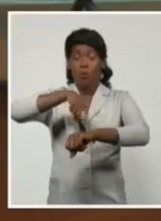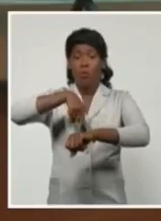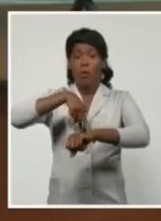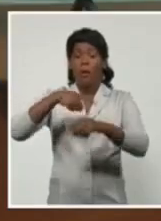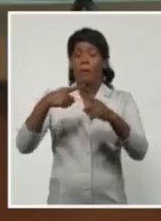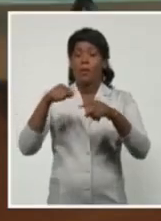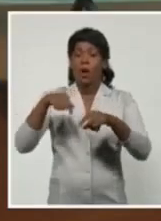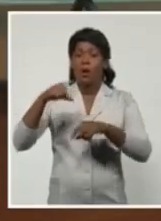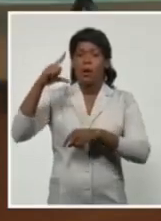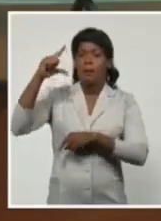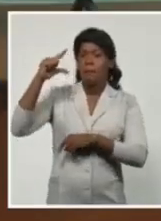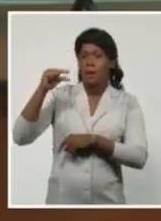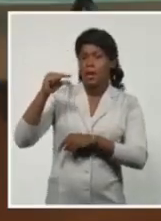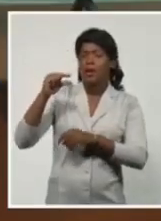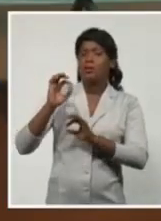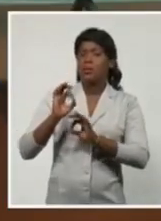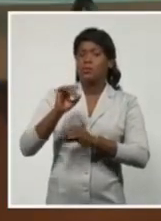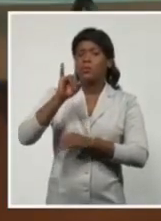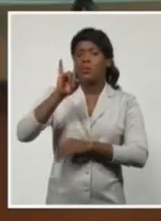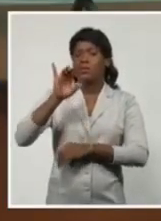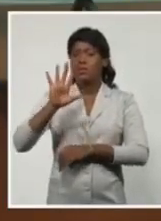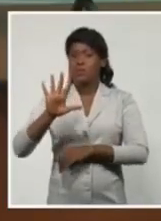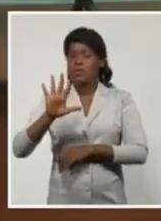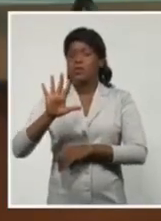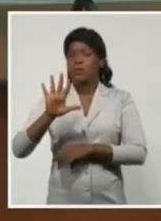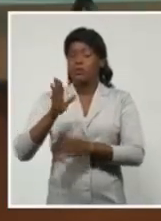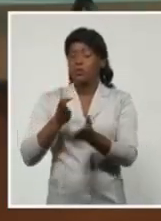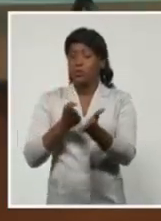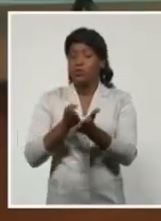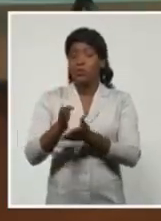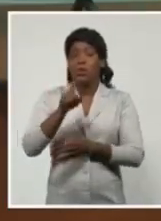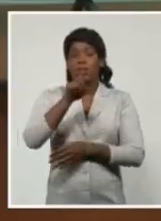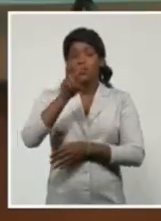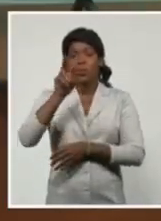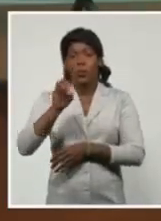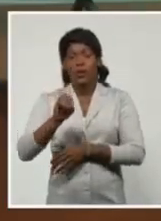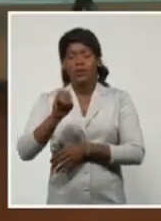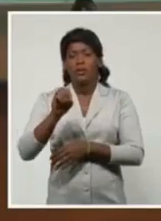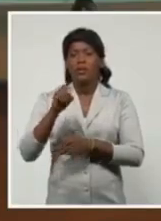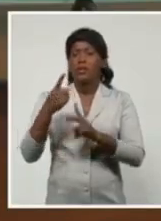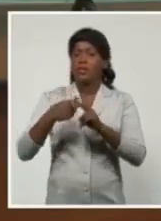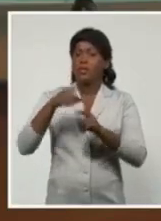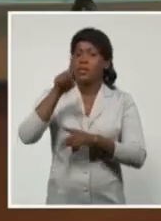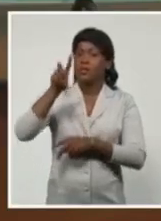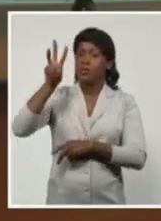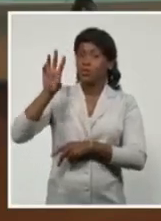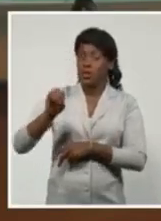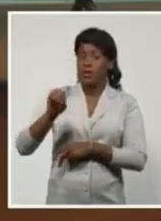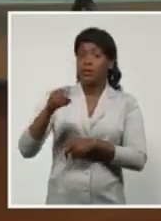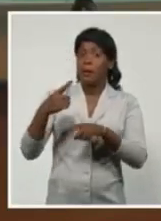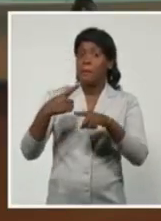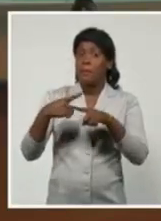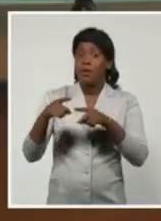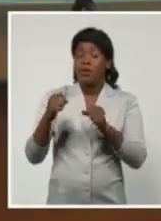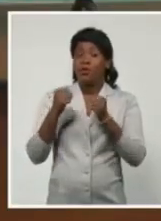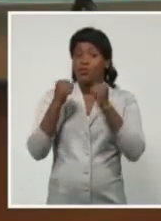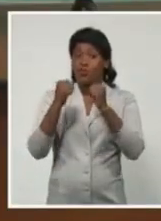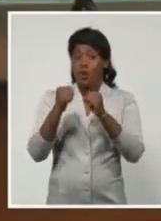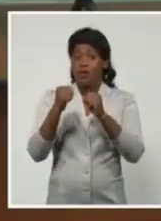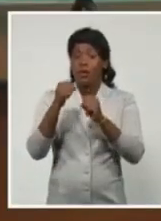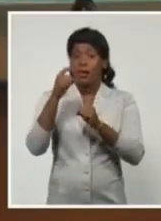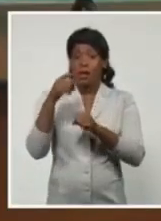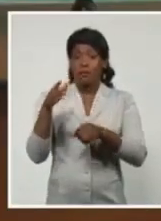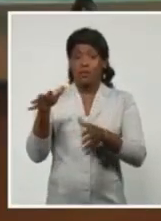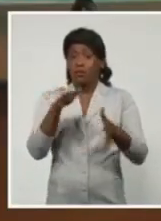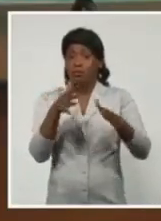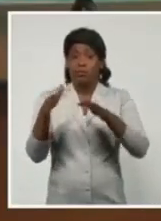siguen siendo, como dije, 120, 130. La presión, ligeramente más alta, de 1000, pasó a 1002